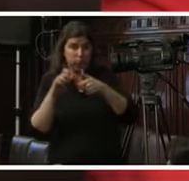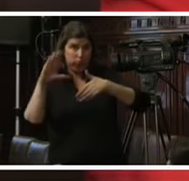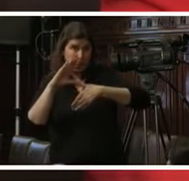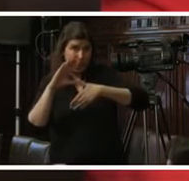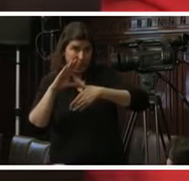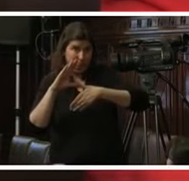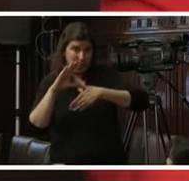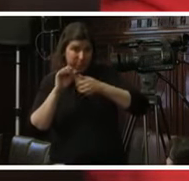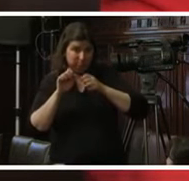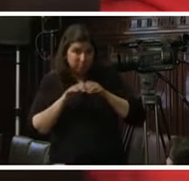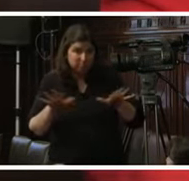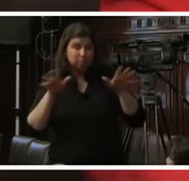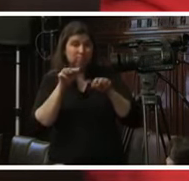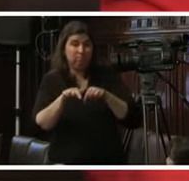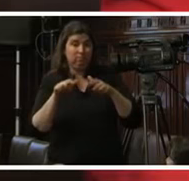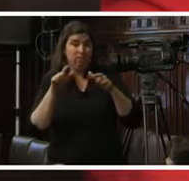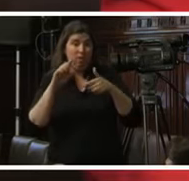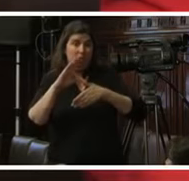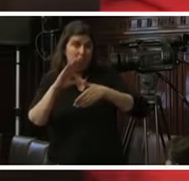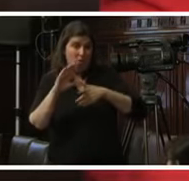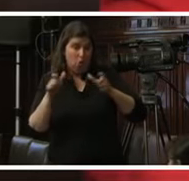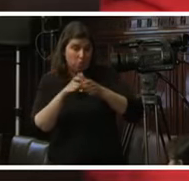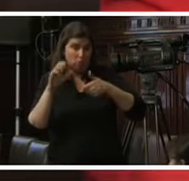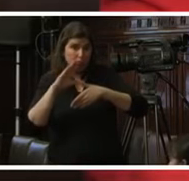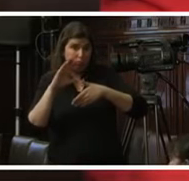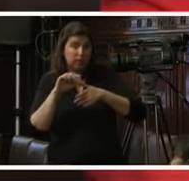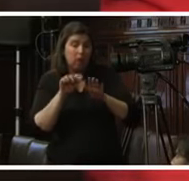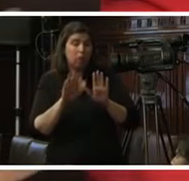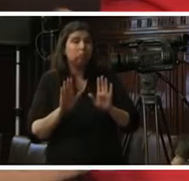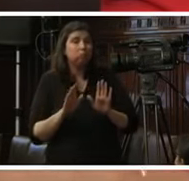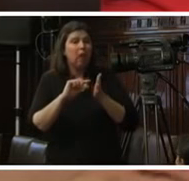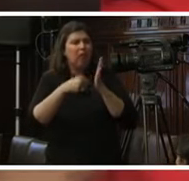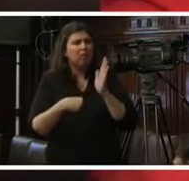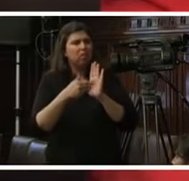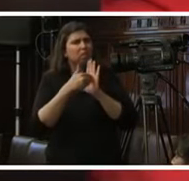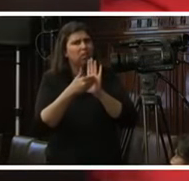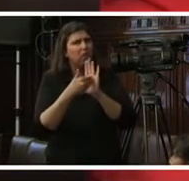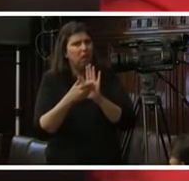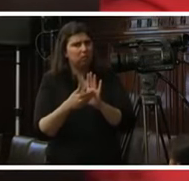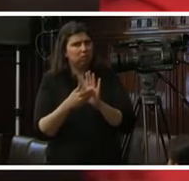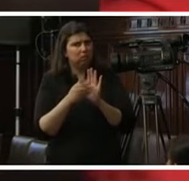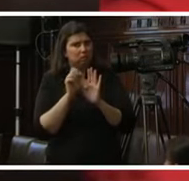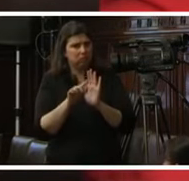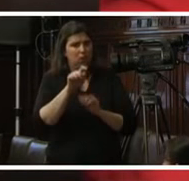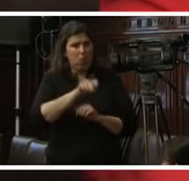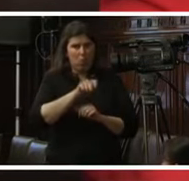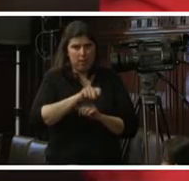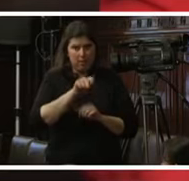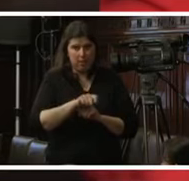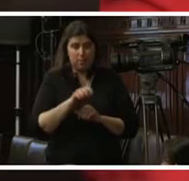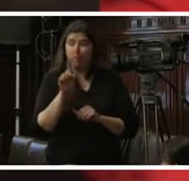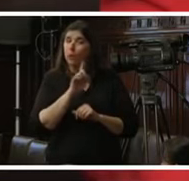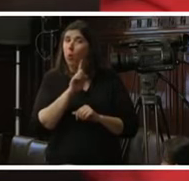comisión que son instancias garantes de la independencia judicial se está buscando condicionar la actuación de los jueces y no es cierto como ha dicho